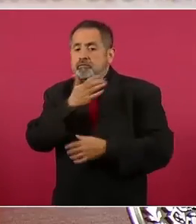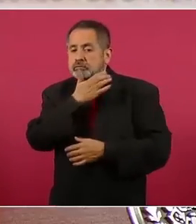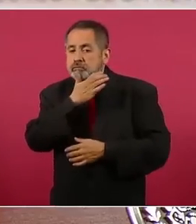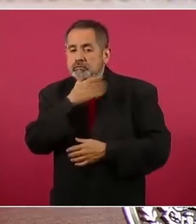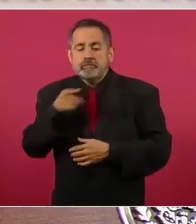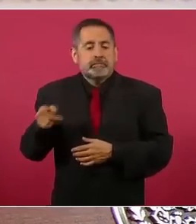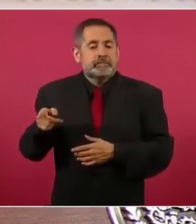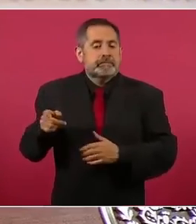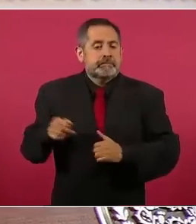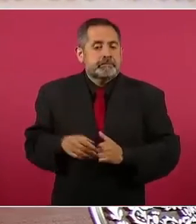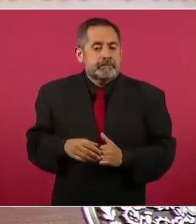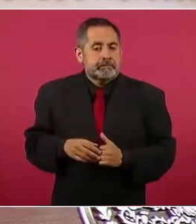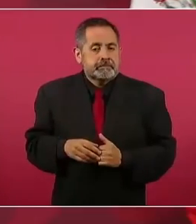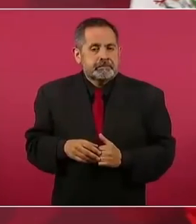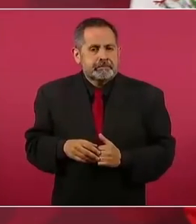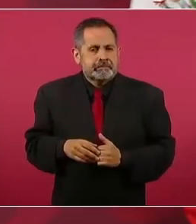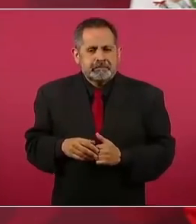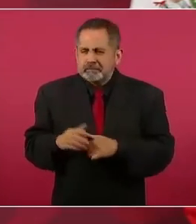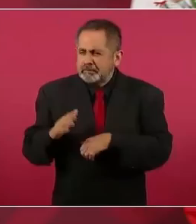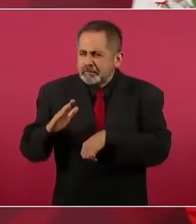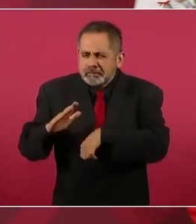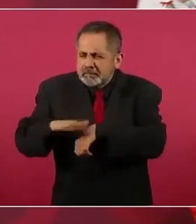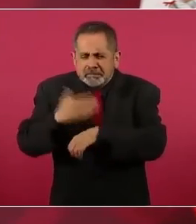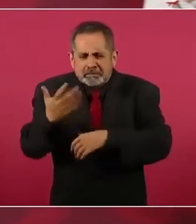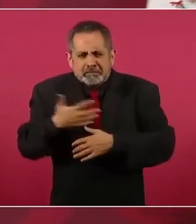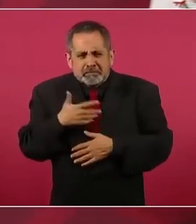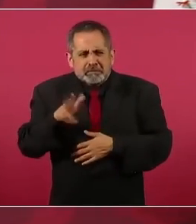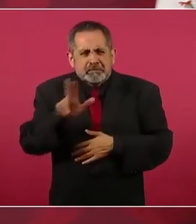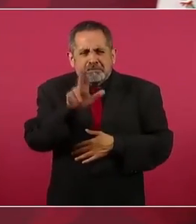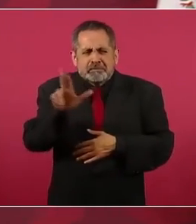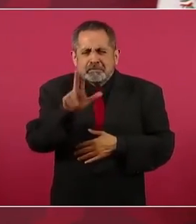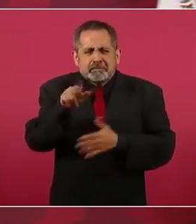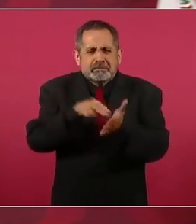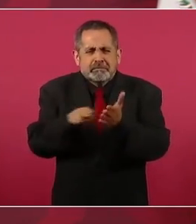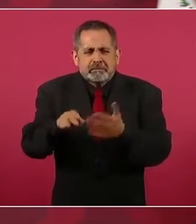y se